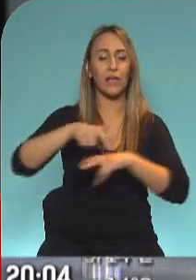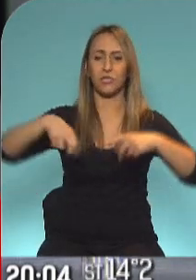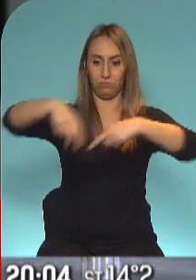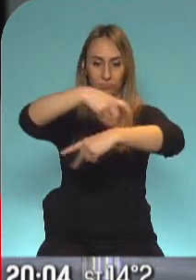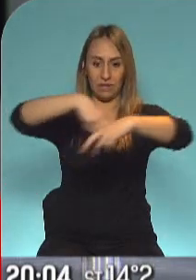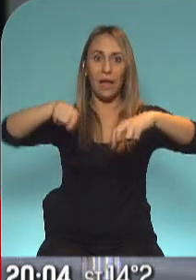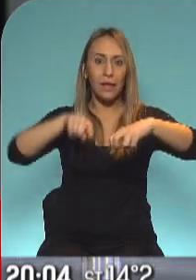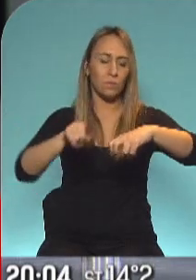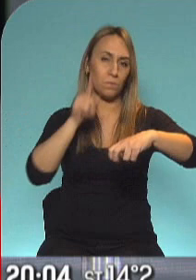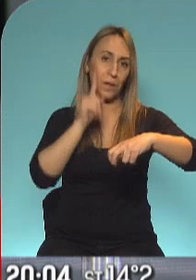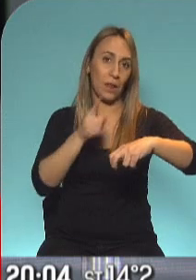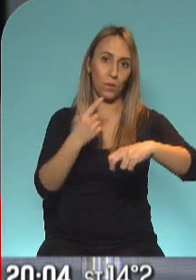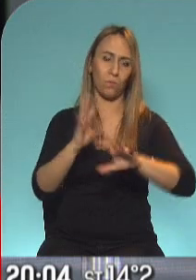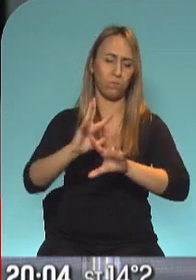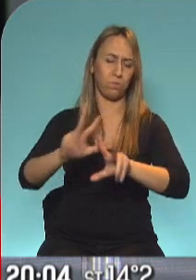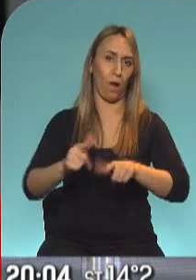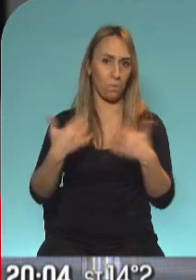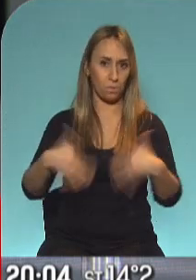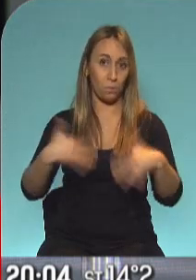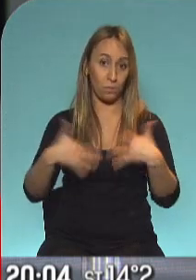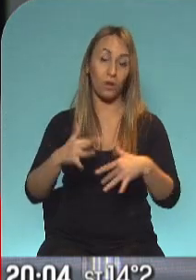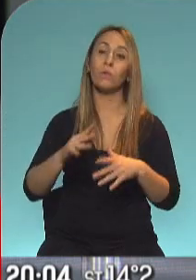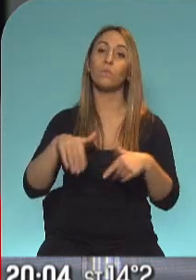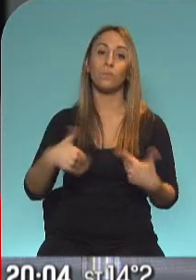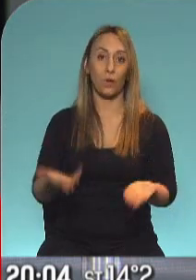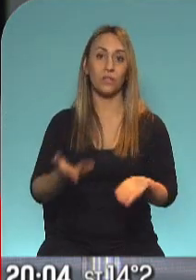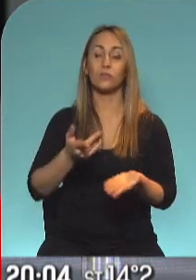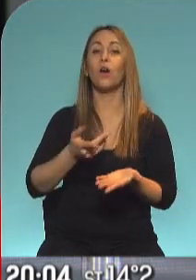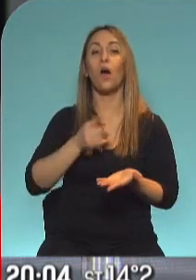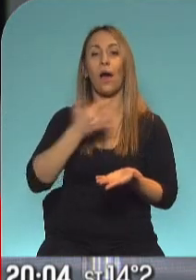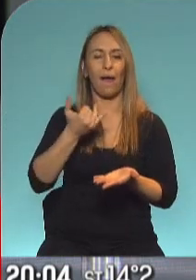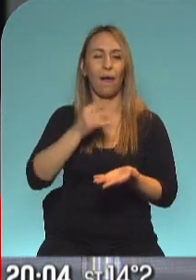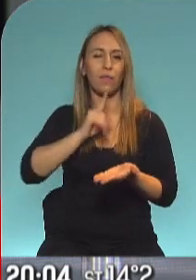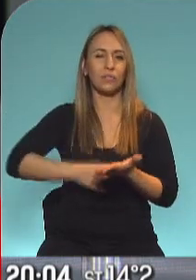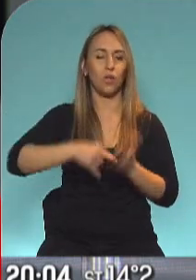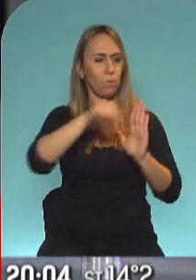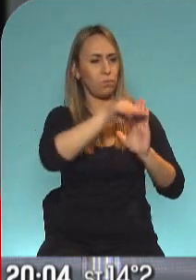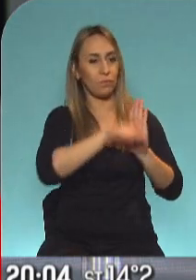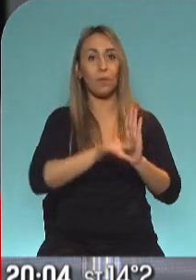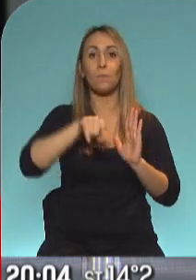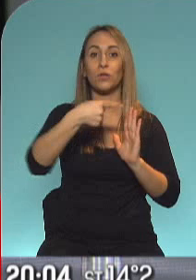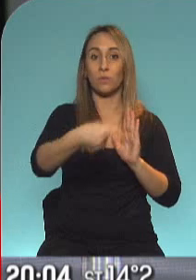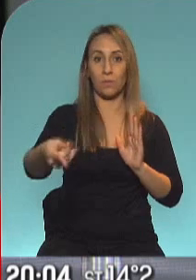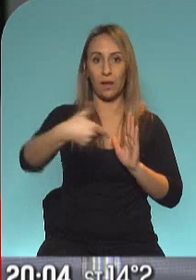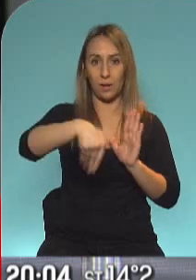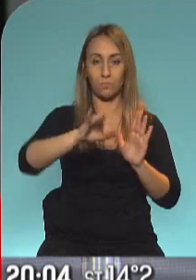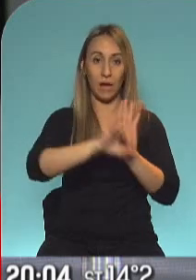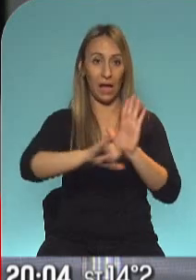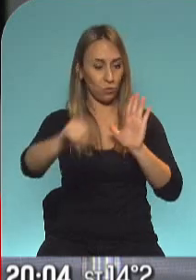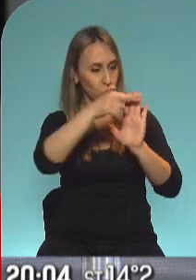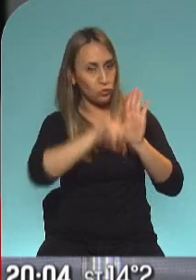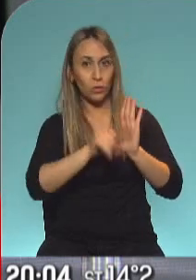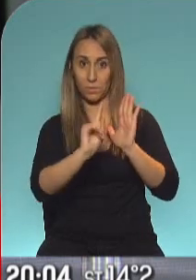Y en ese marco se van a anunciar medidas la próxima semana, medidas para la provincia de Buenos Aires. Por eso hoy, entre las